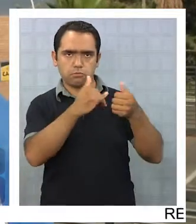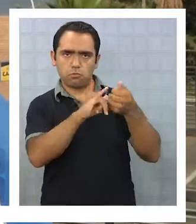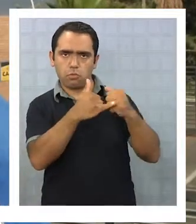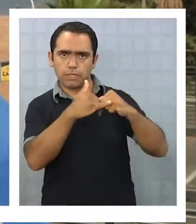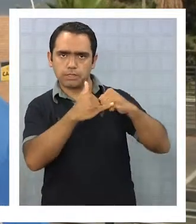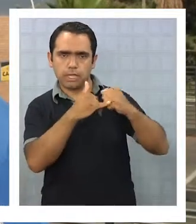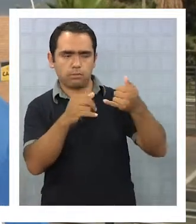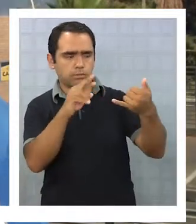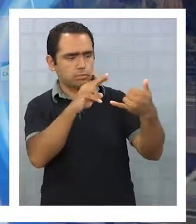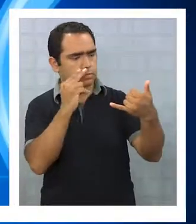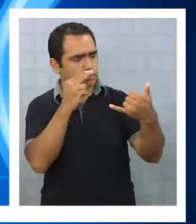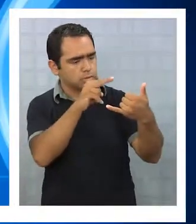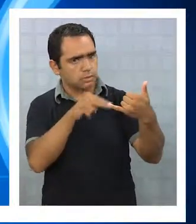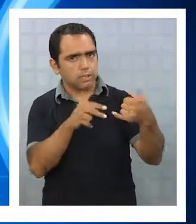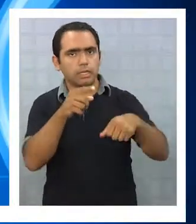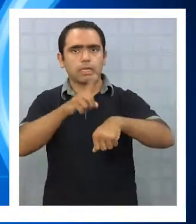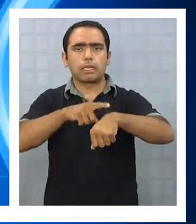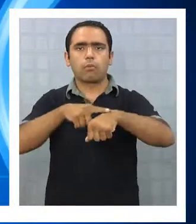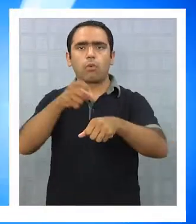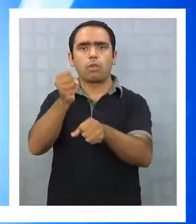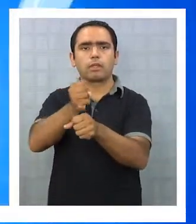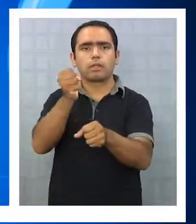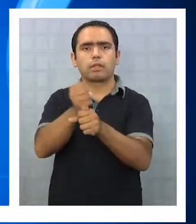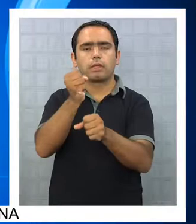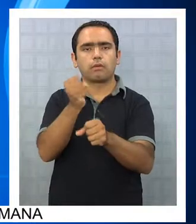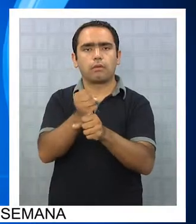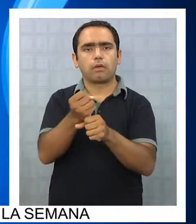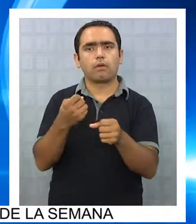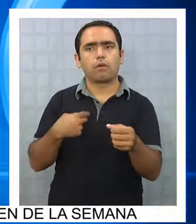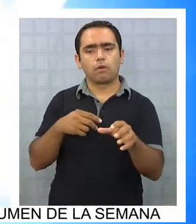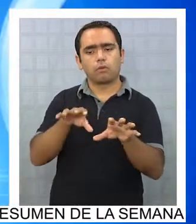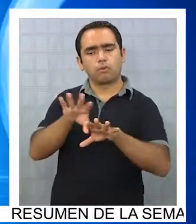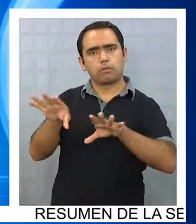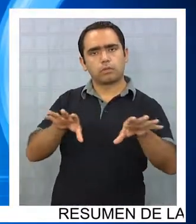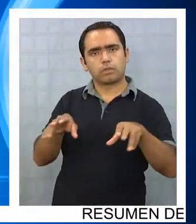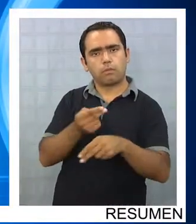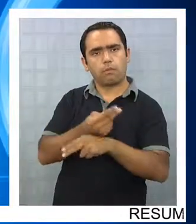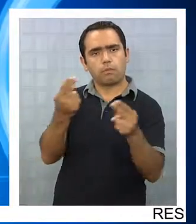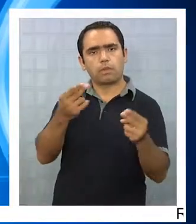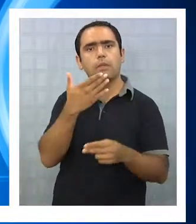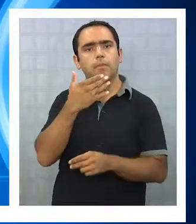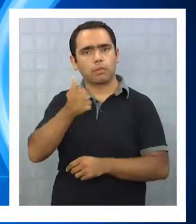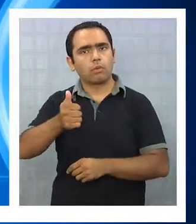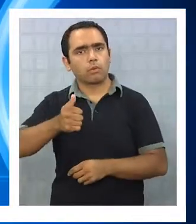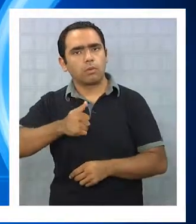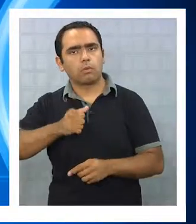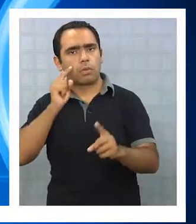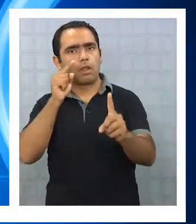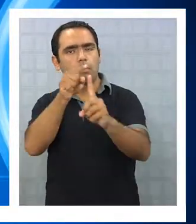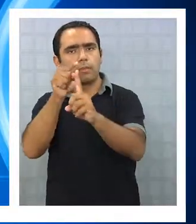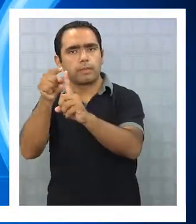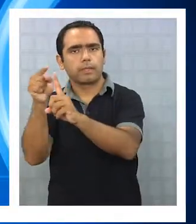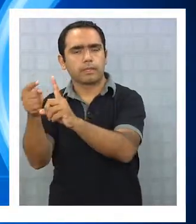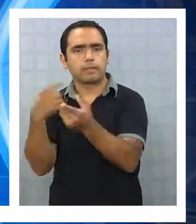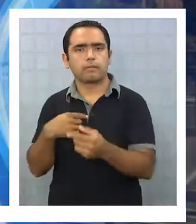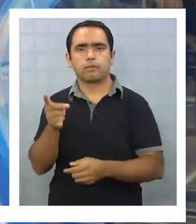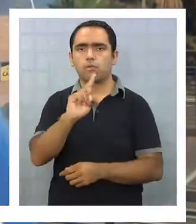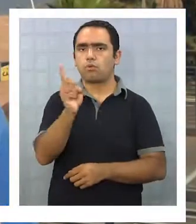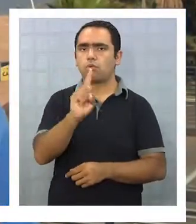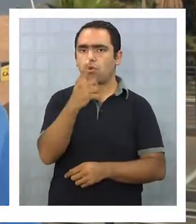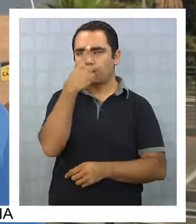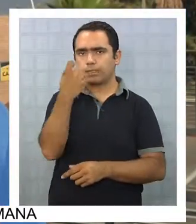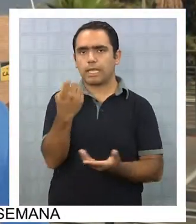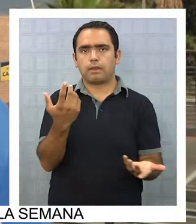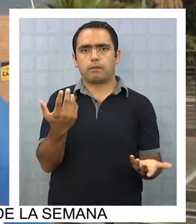manifiesto que en horarios de trabajo, utilizando bienes públicos también se están cumpliendo una serie de objetivos que no son los establecidos